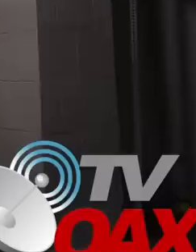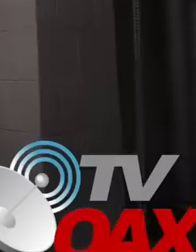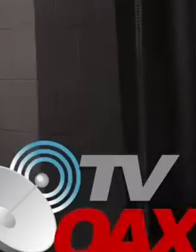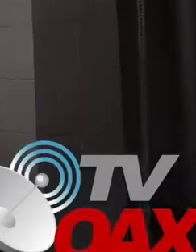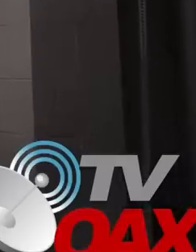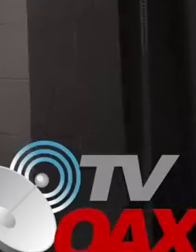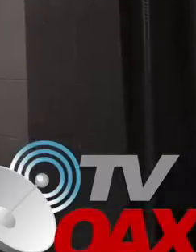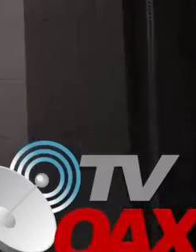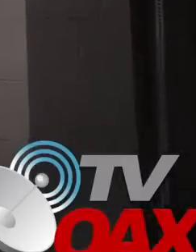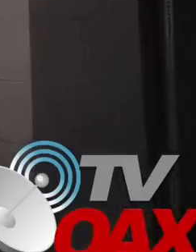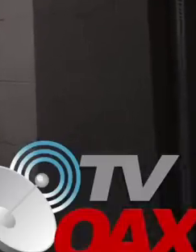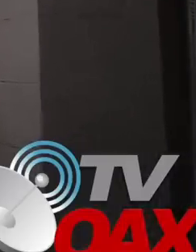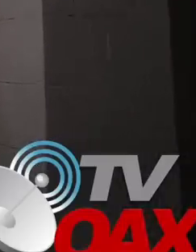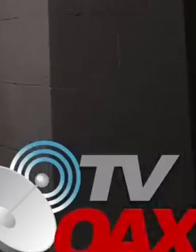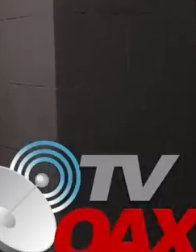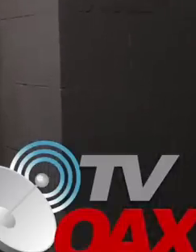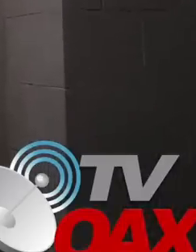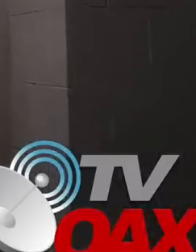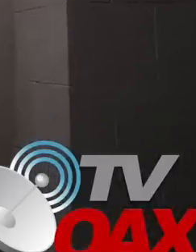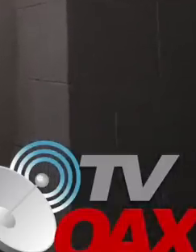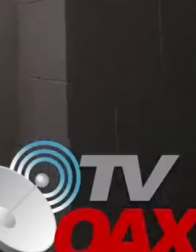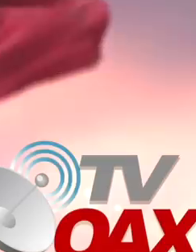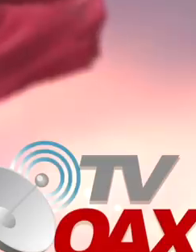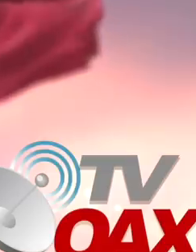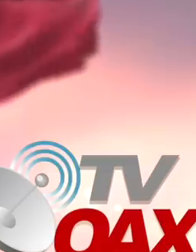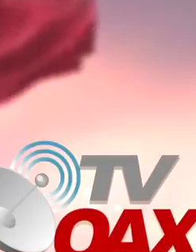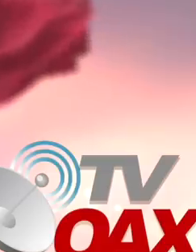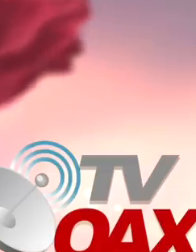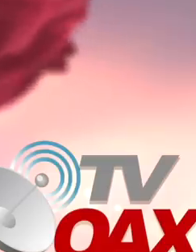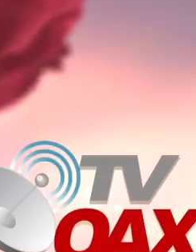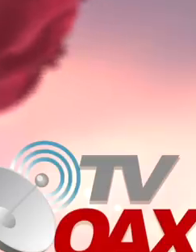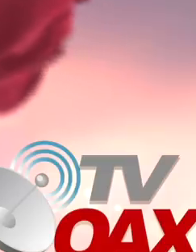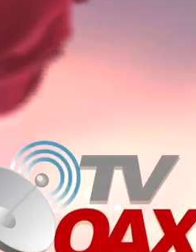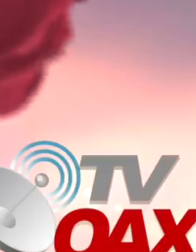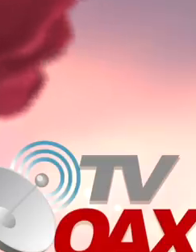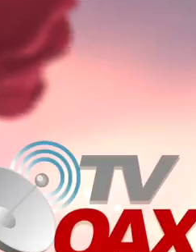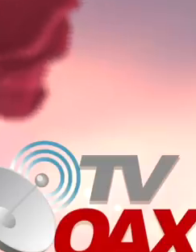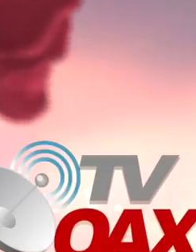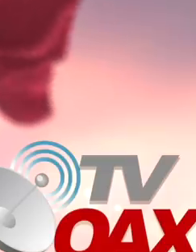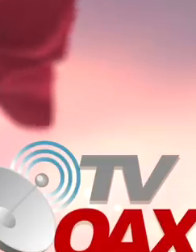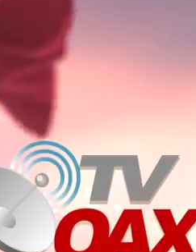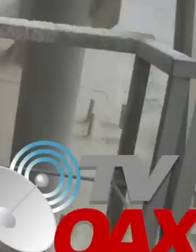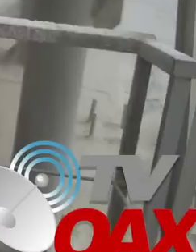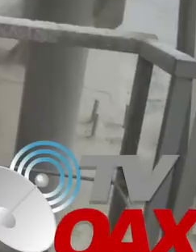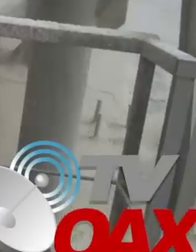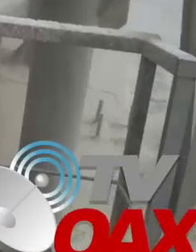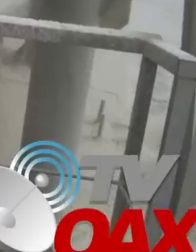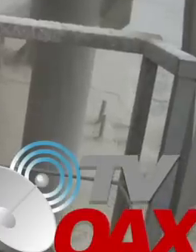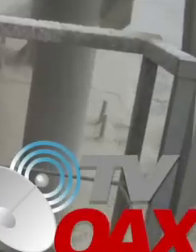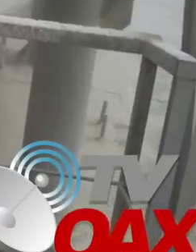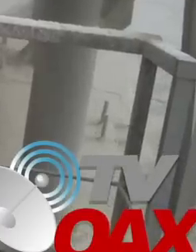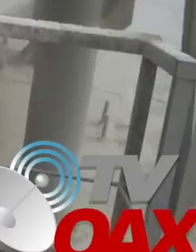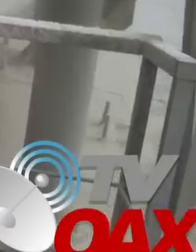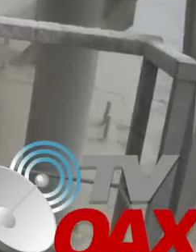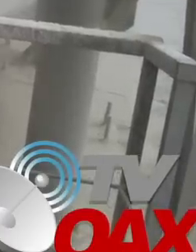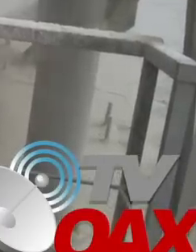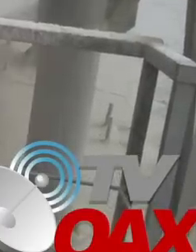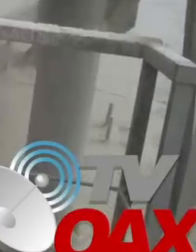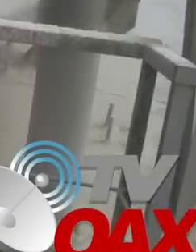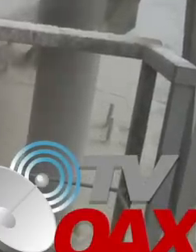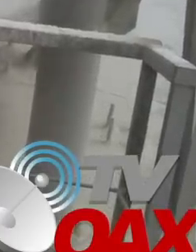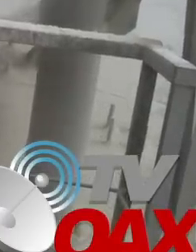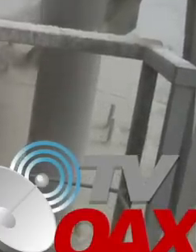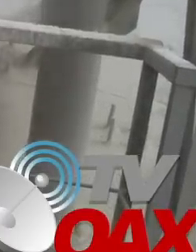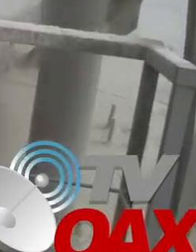interpuesta en tribunales internacionales una demanda contra México. Ante la negativa de renovación de la concesión para